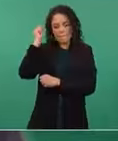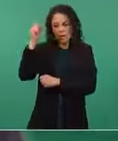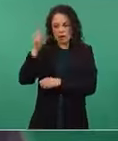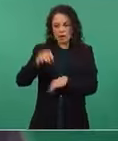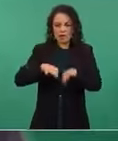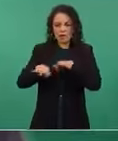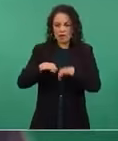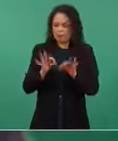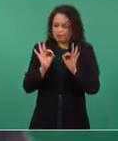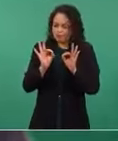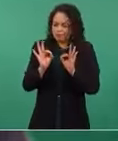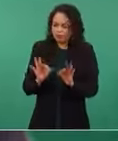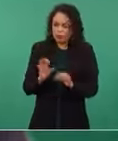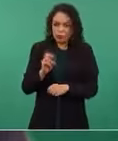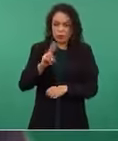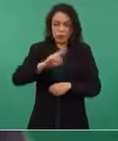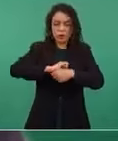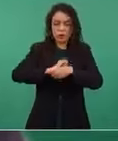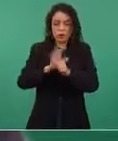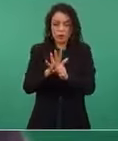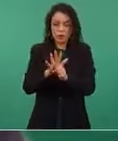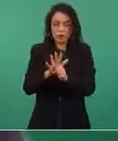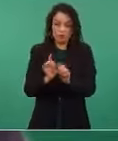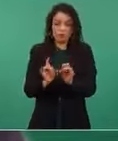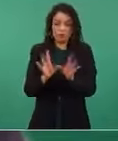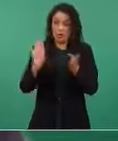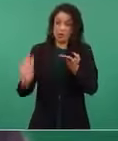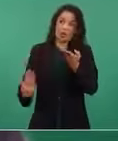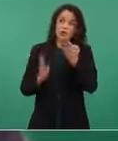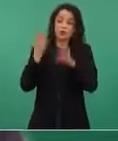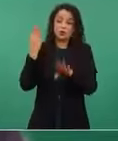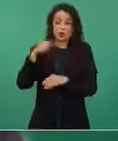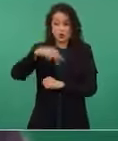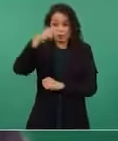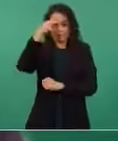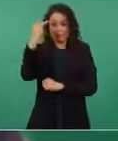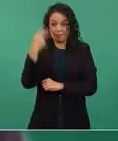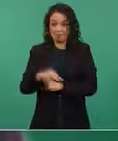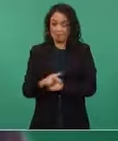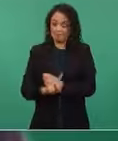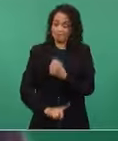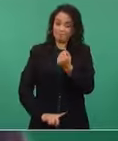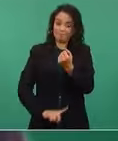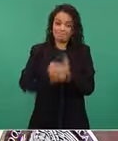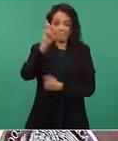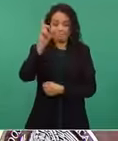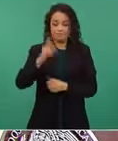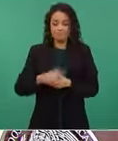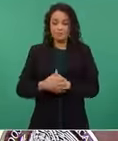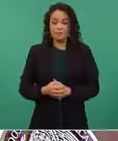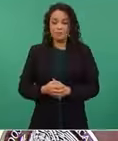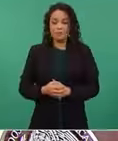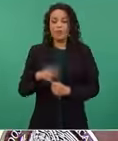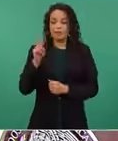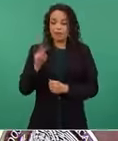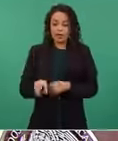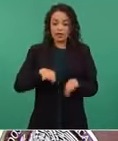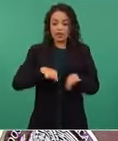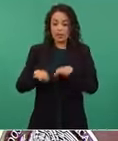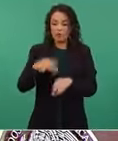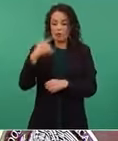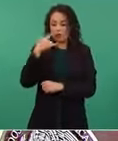que afectó a nuestro país y al mundo. Si hay alguien que representa el esfuerzo profesional